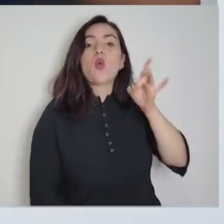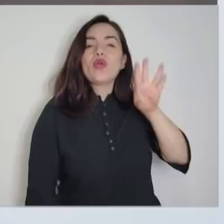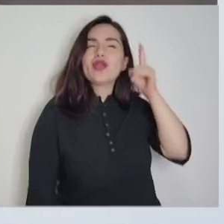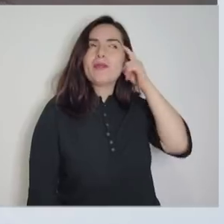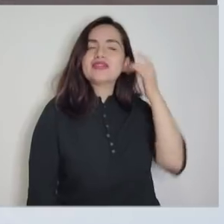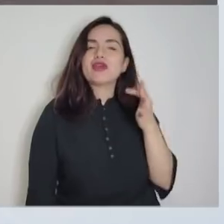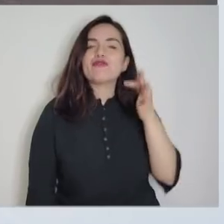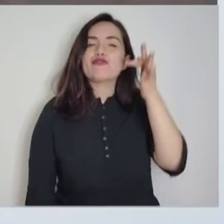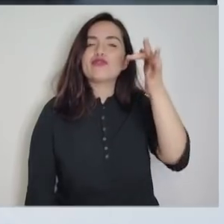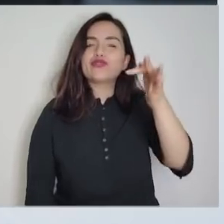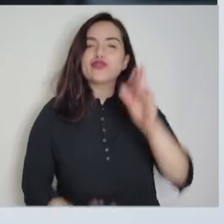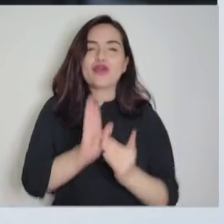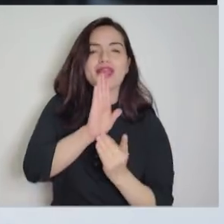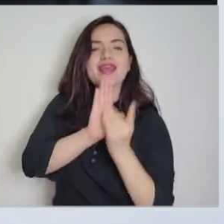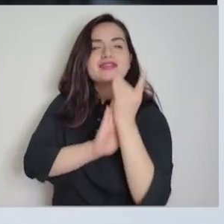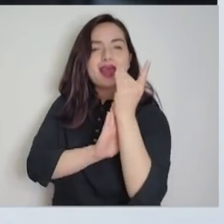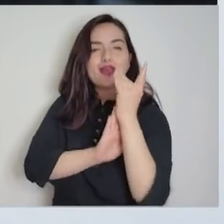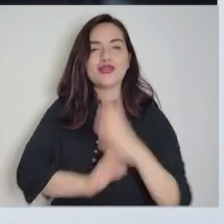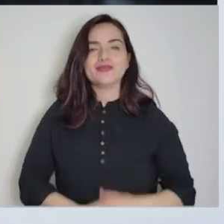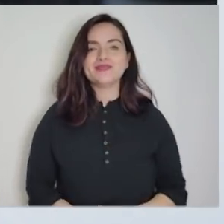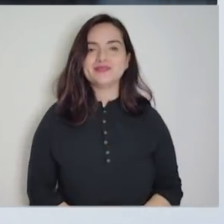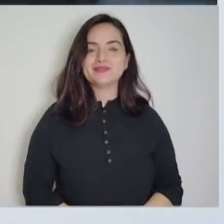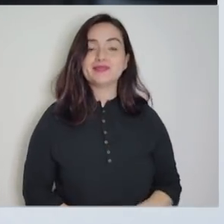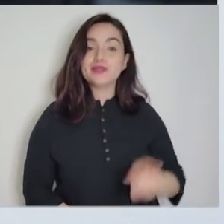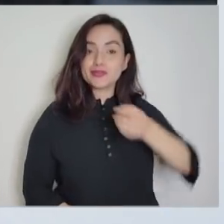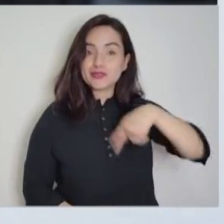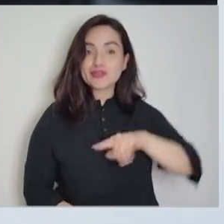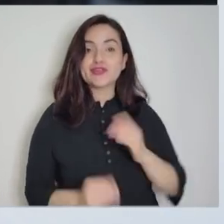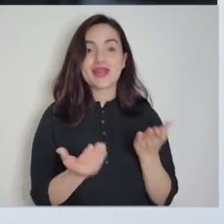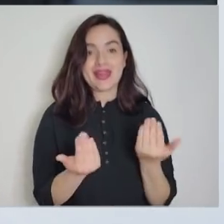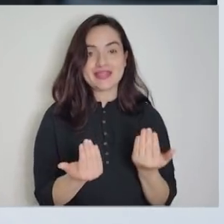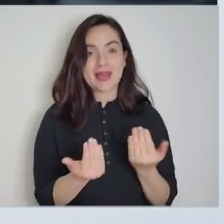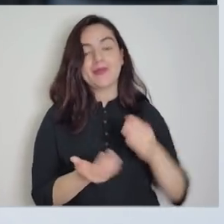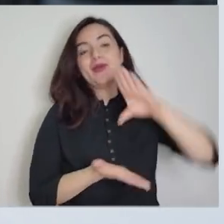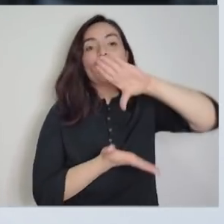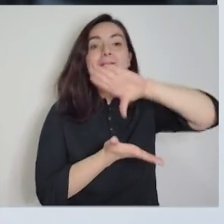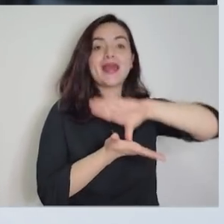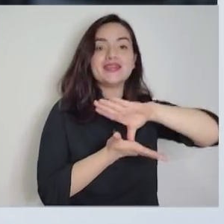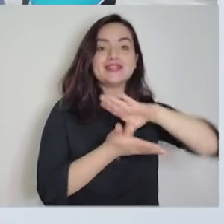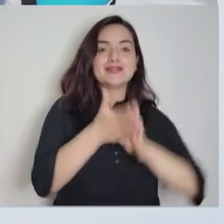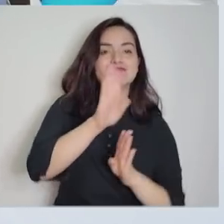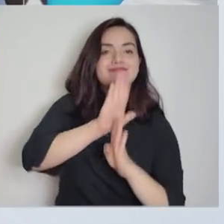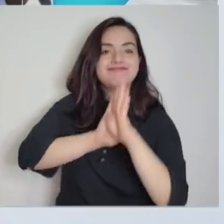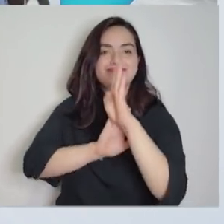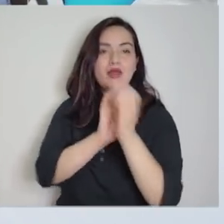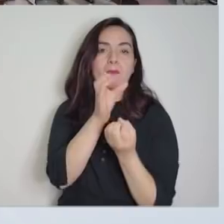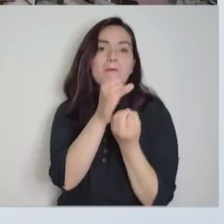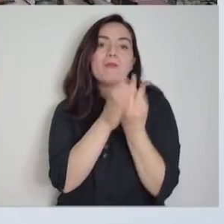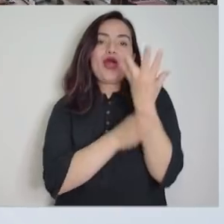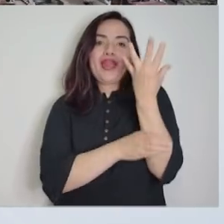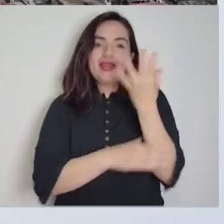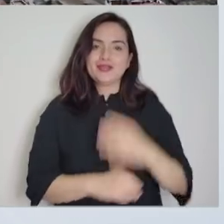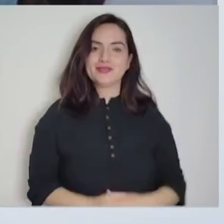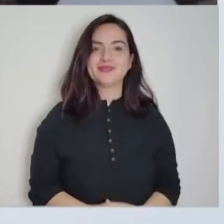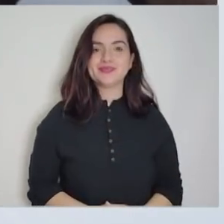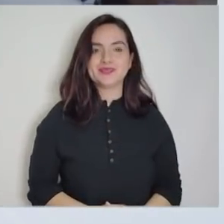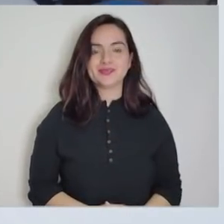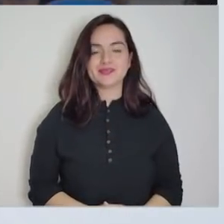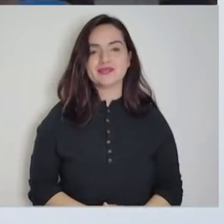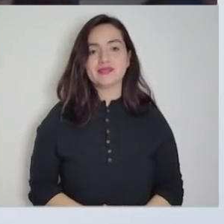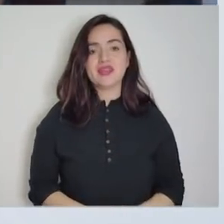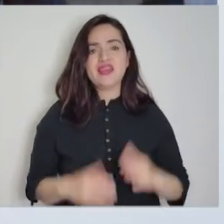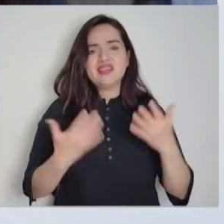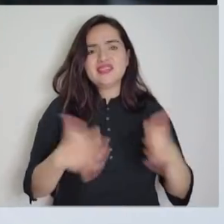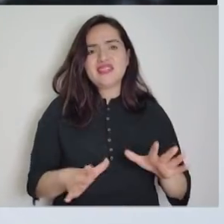porque es el único que piensa en el futuro, el desarrollo. Y es lo que necesitamos, el país, es avanzar,